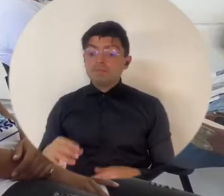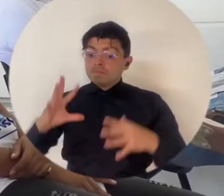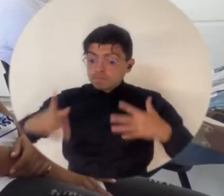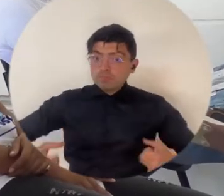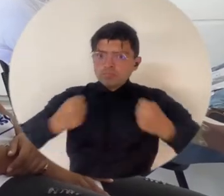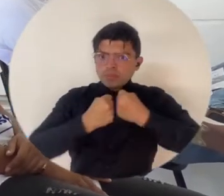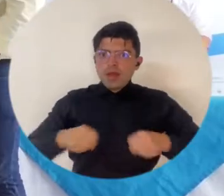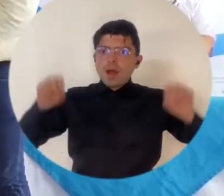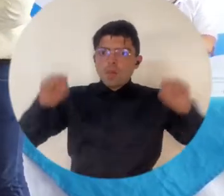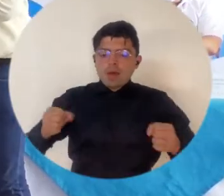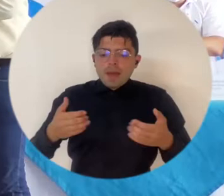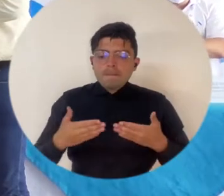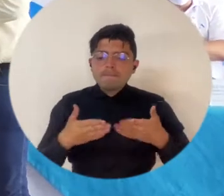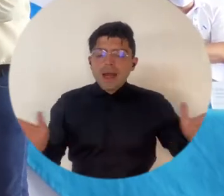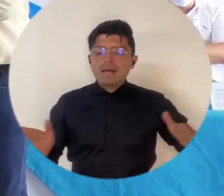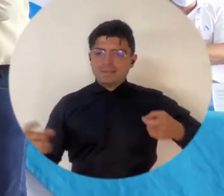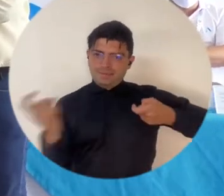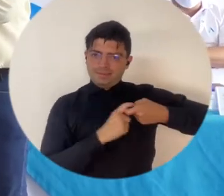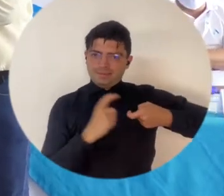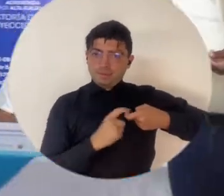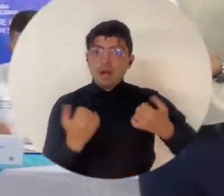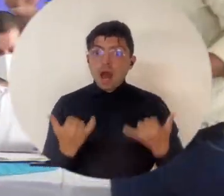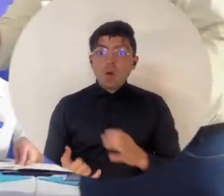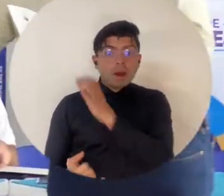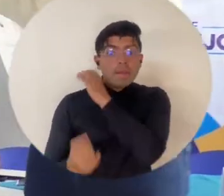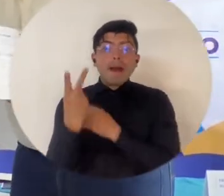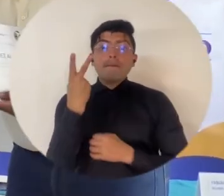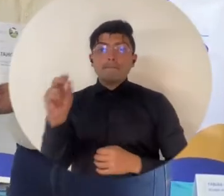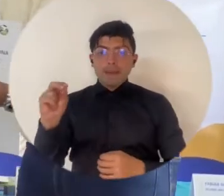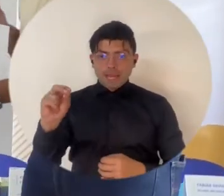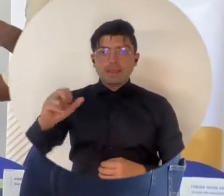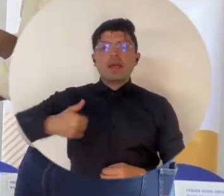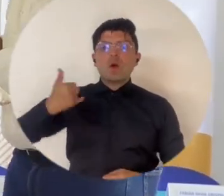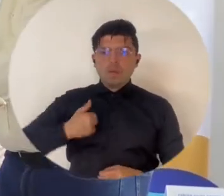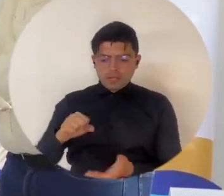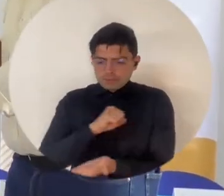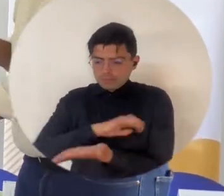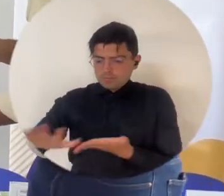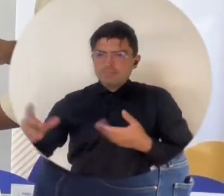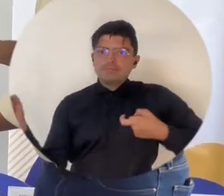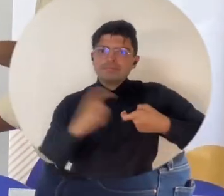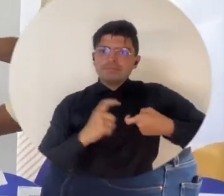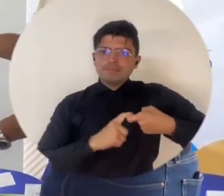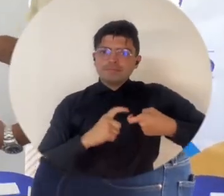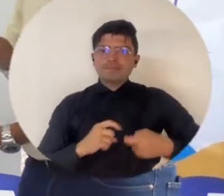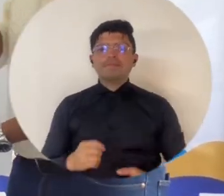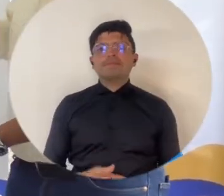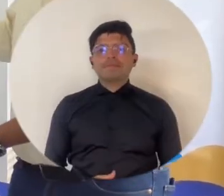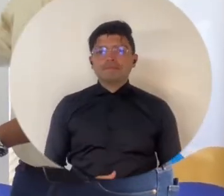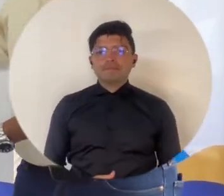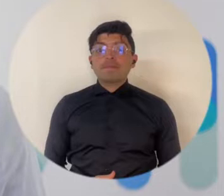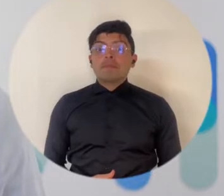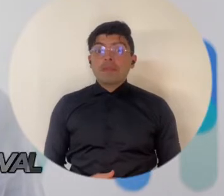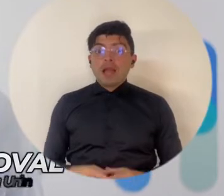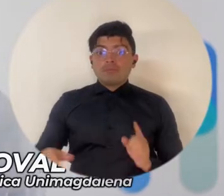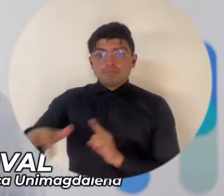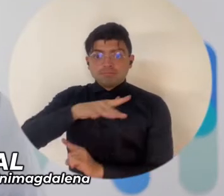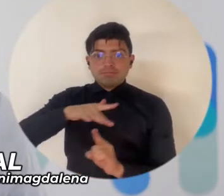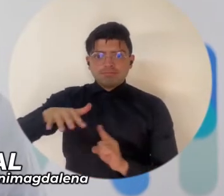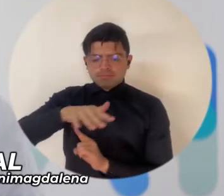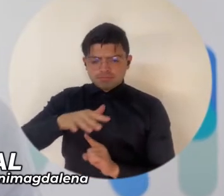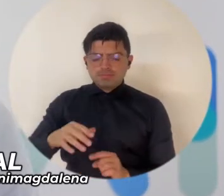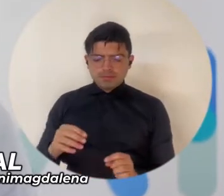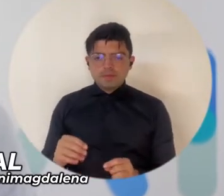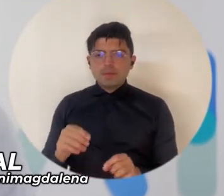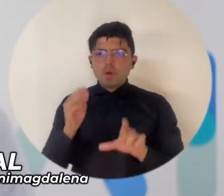esta alianza se logró la ampliación de los CUPOS y ahora son 20 jóvenes que cuentan con matrícula gratis. A través del ecosistema digital Bloque